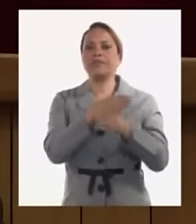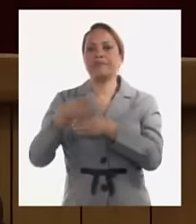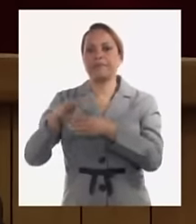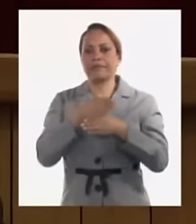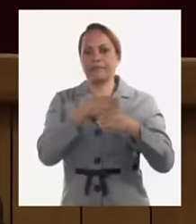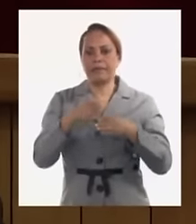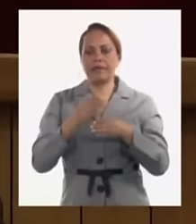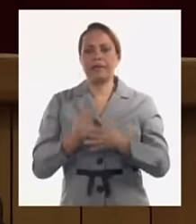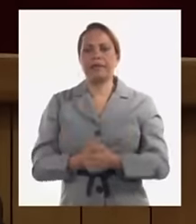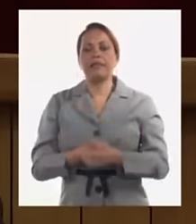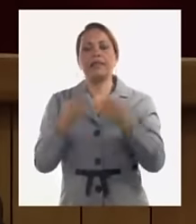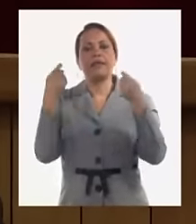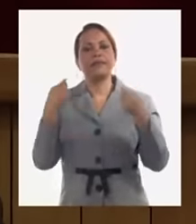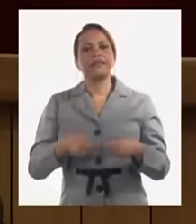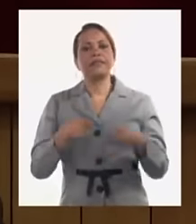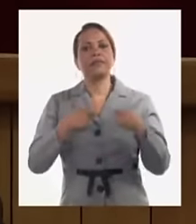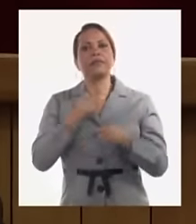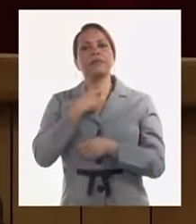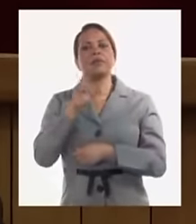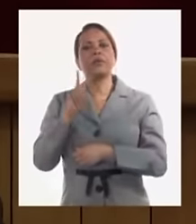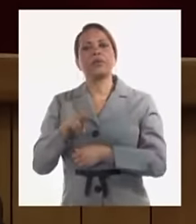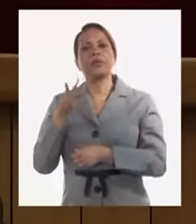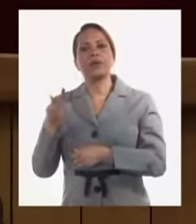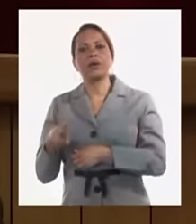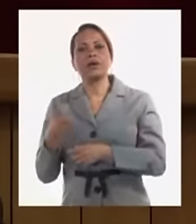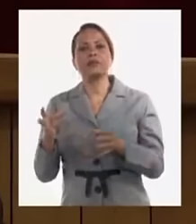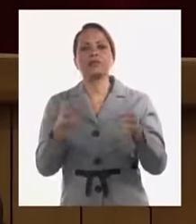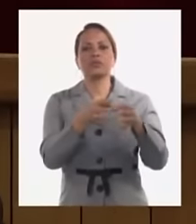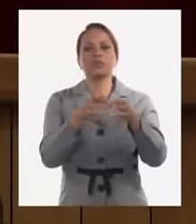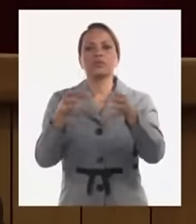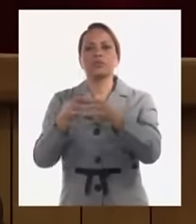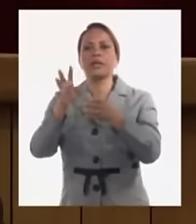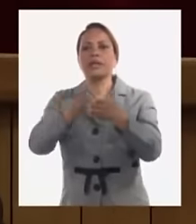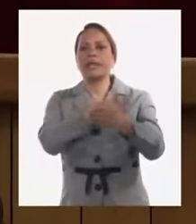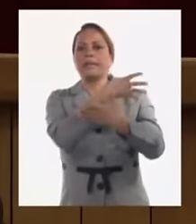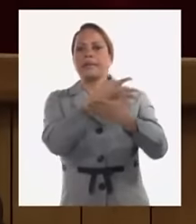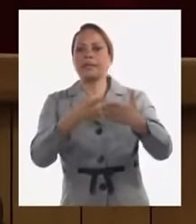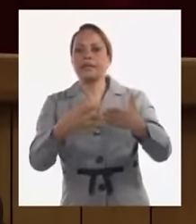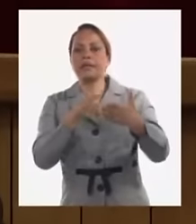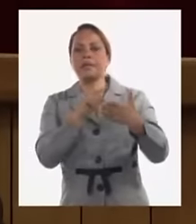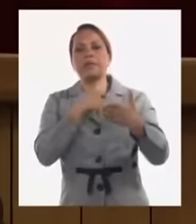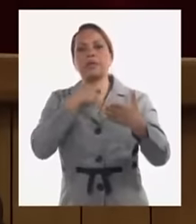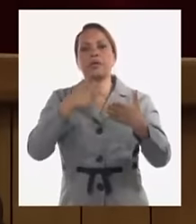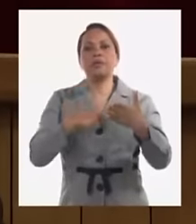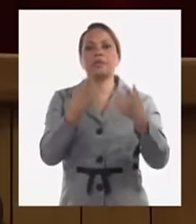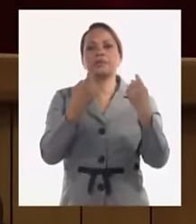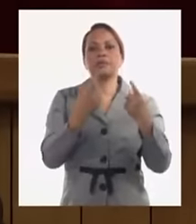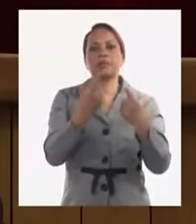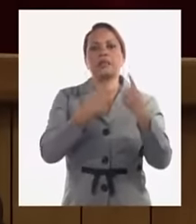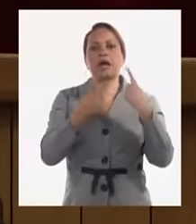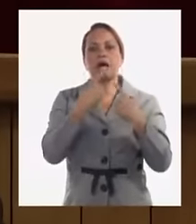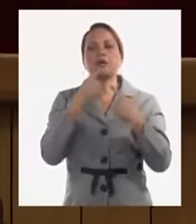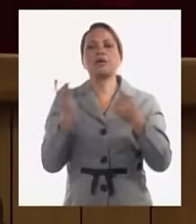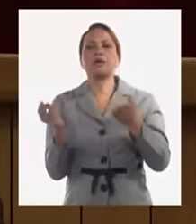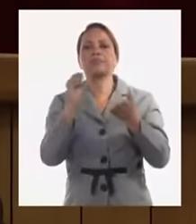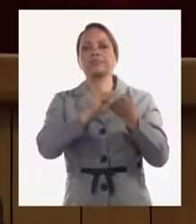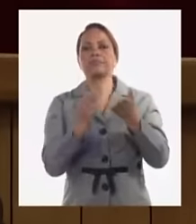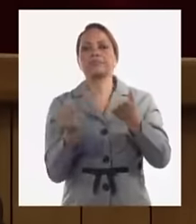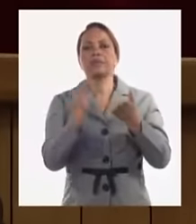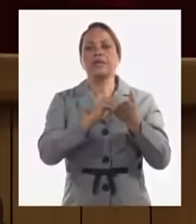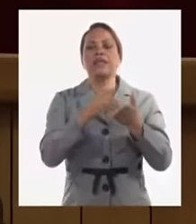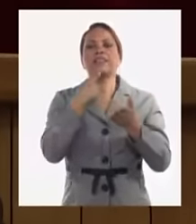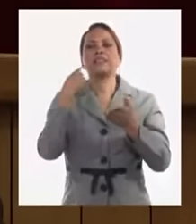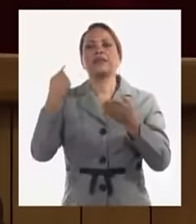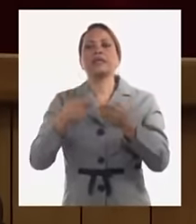tenemos que buscar completar las plantillas donde se requiera tenemos que trabajar más en la reserva darle más